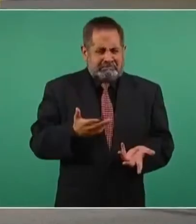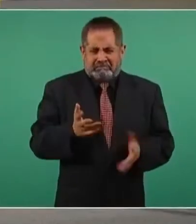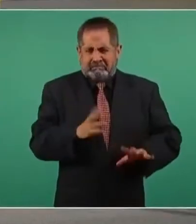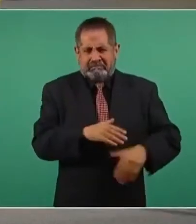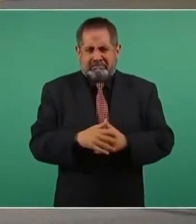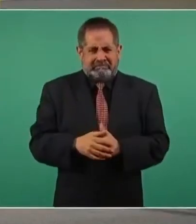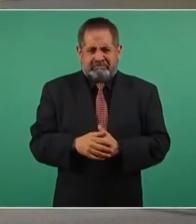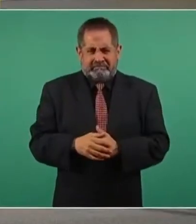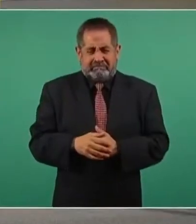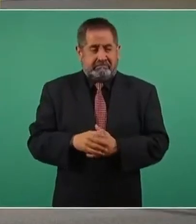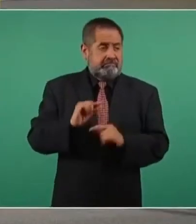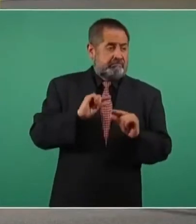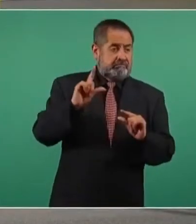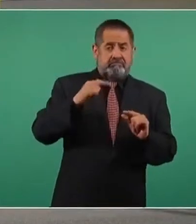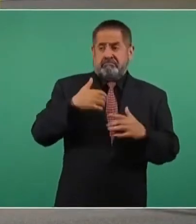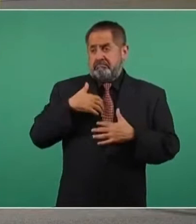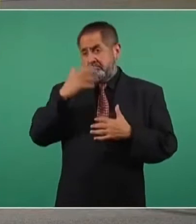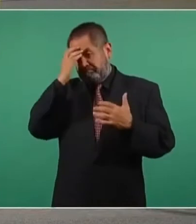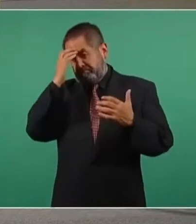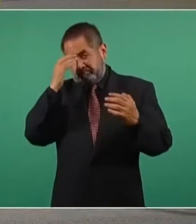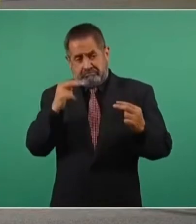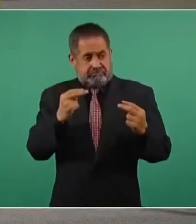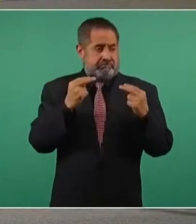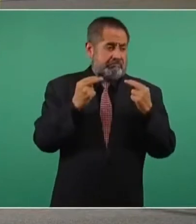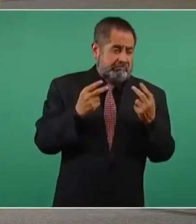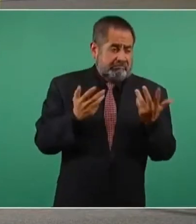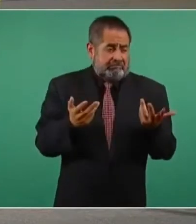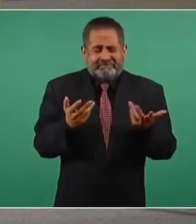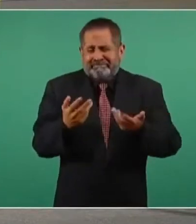de fama de dinero